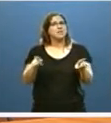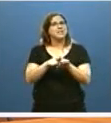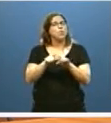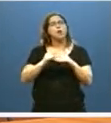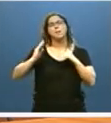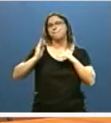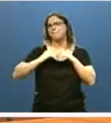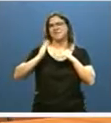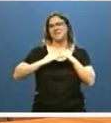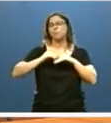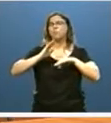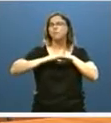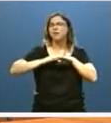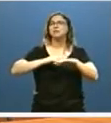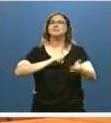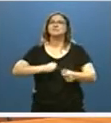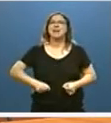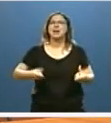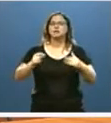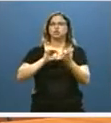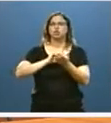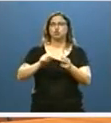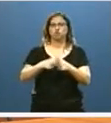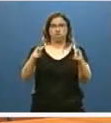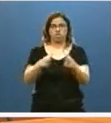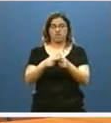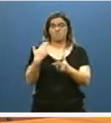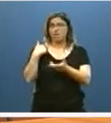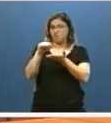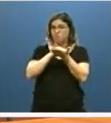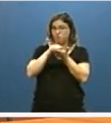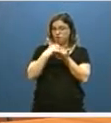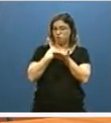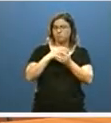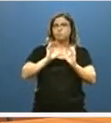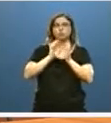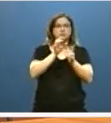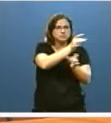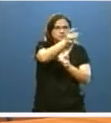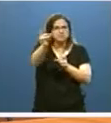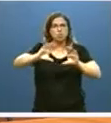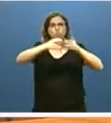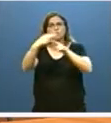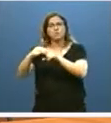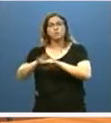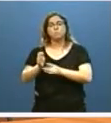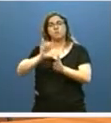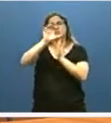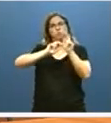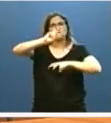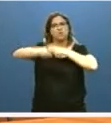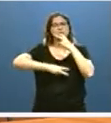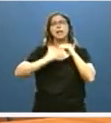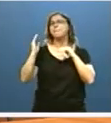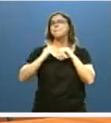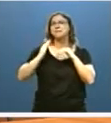suelo de gasto social. En el borrador revitido por la Junta a los grupos para la reforma del Estatuto, se fijaba dicho suelo